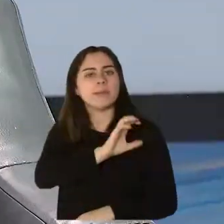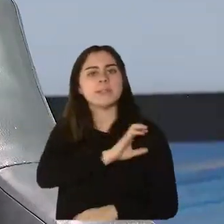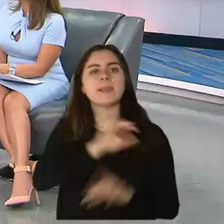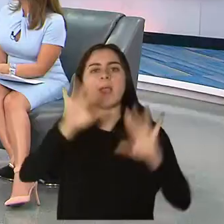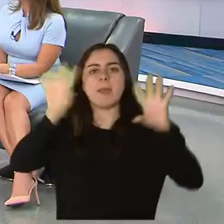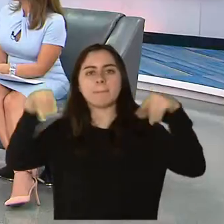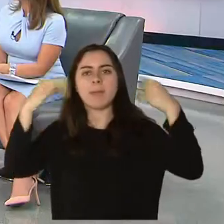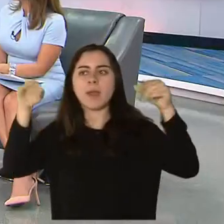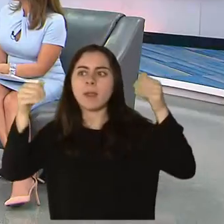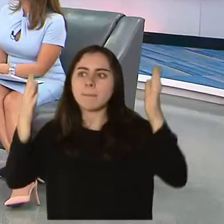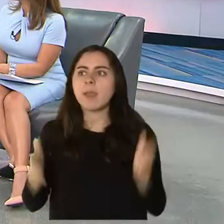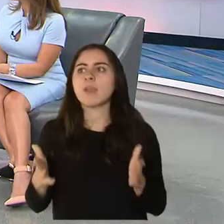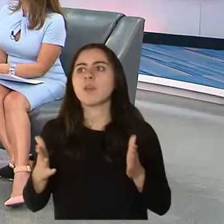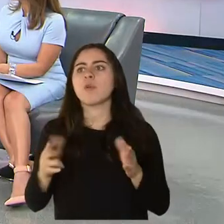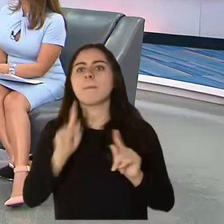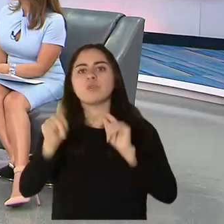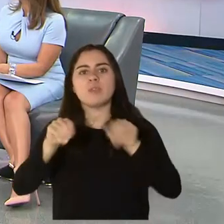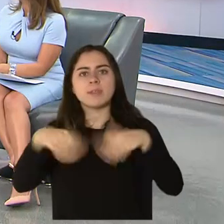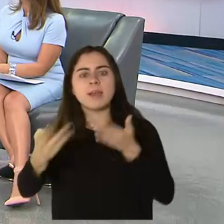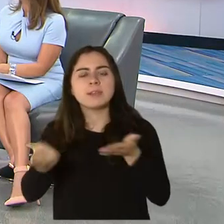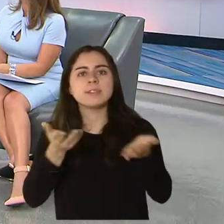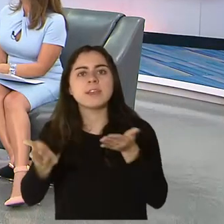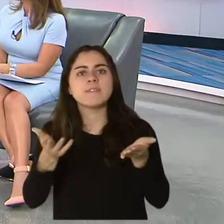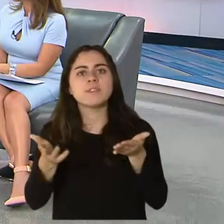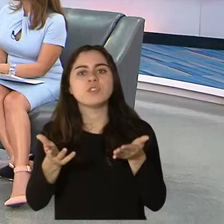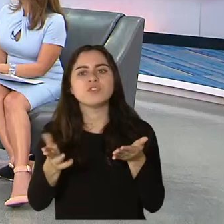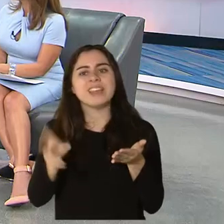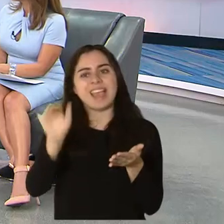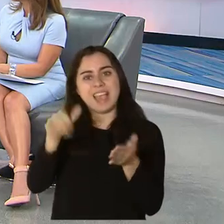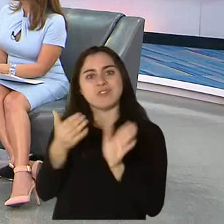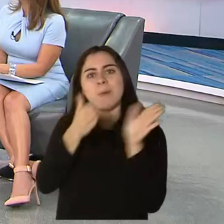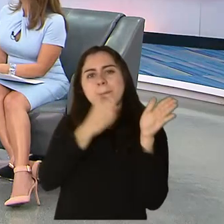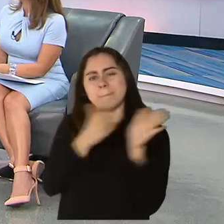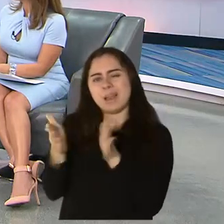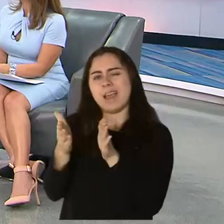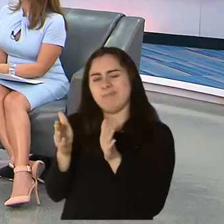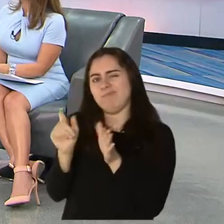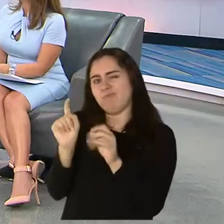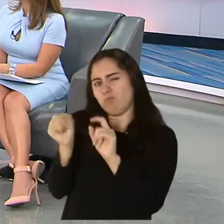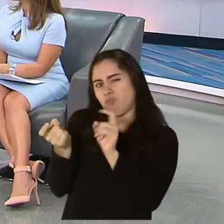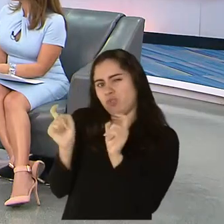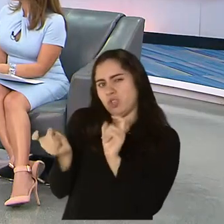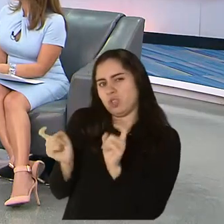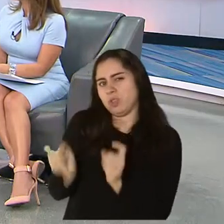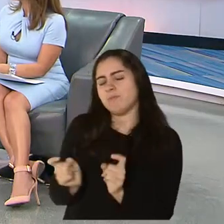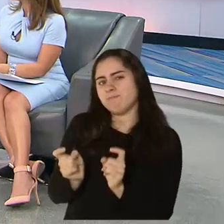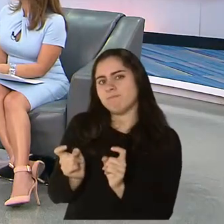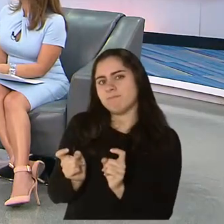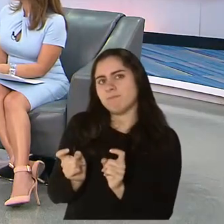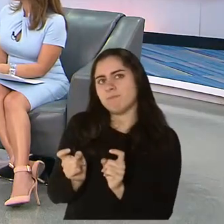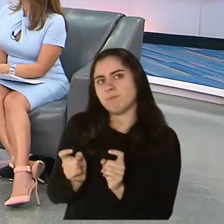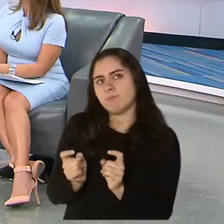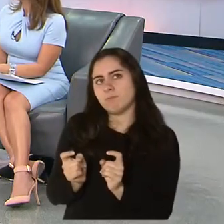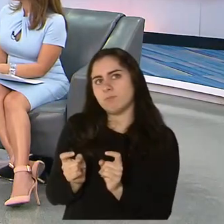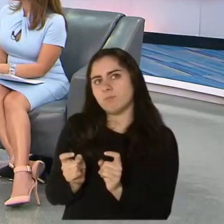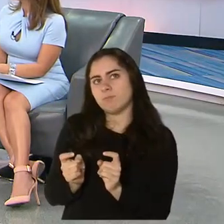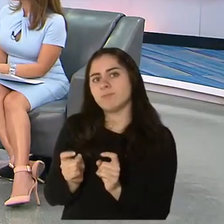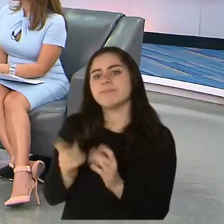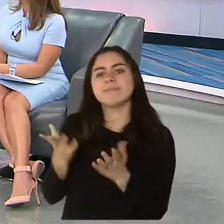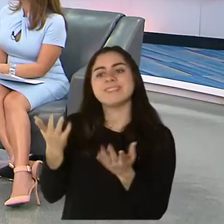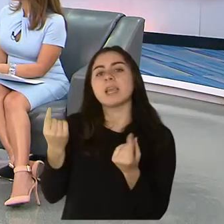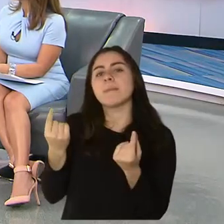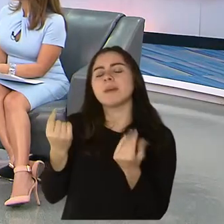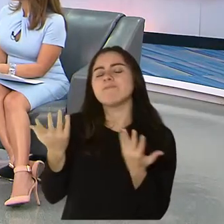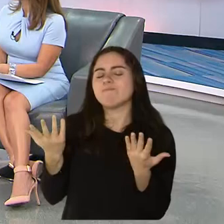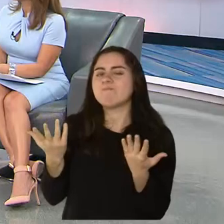o los que dan ciertos servicios, hemos cambiado un poco la estrategia, hemos bajado o puesto en pausa